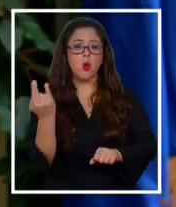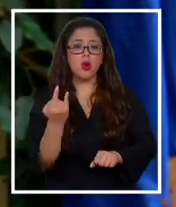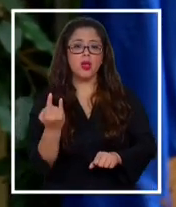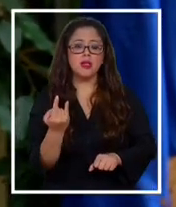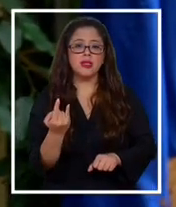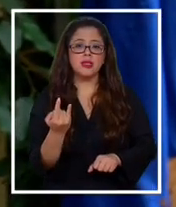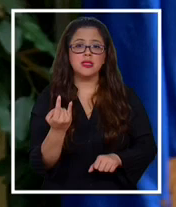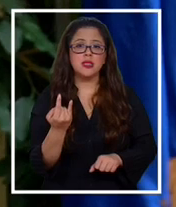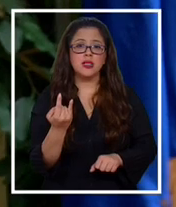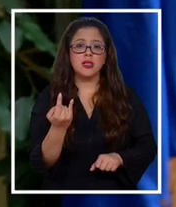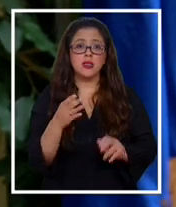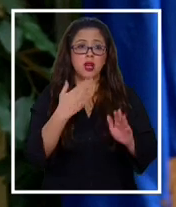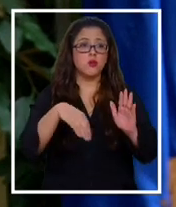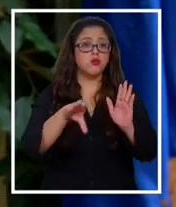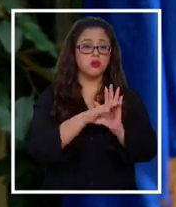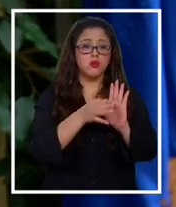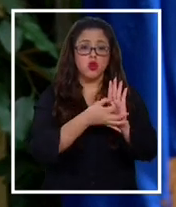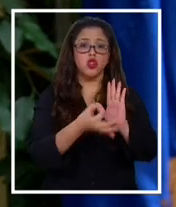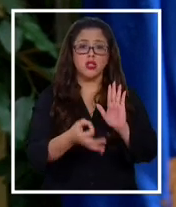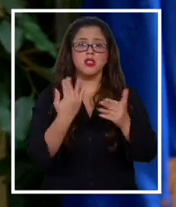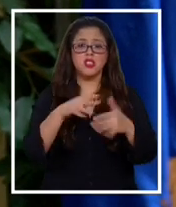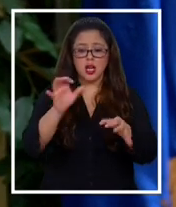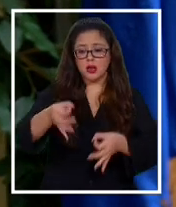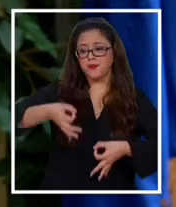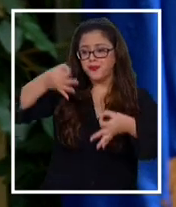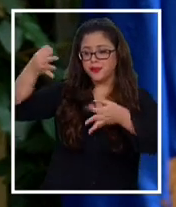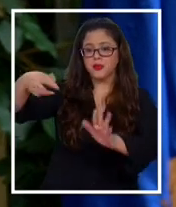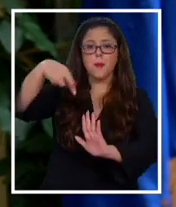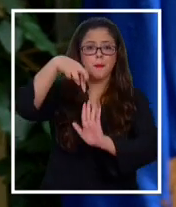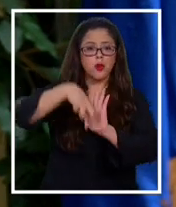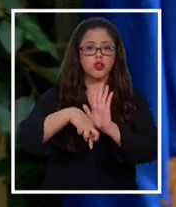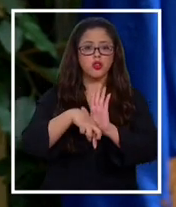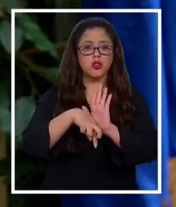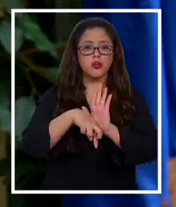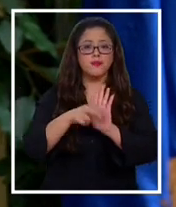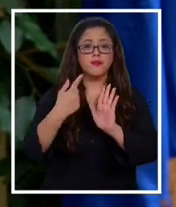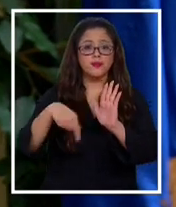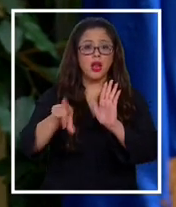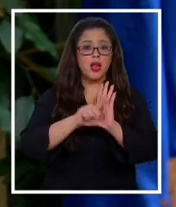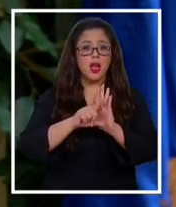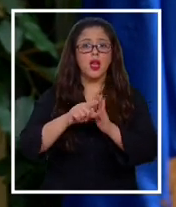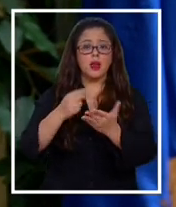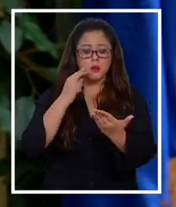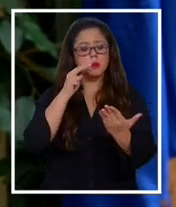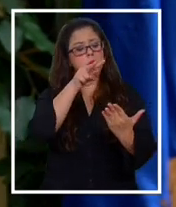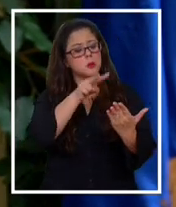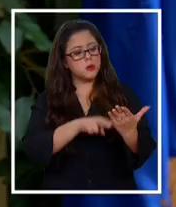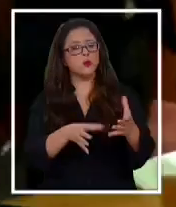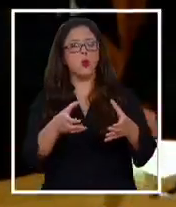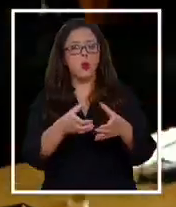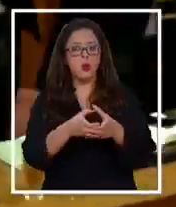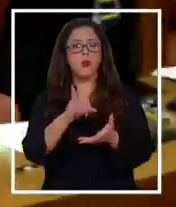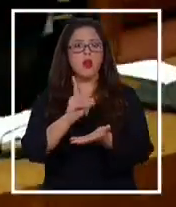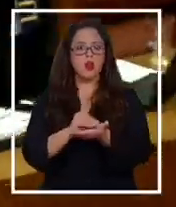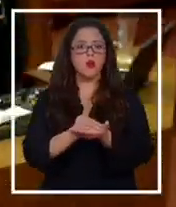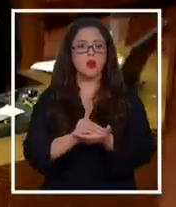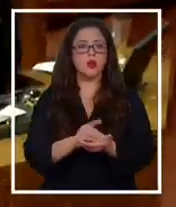las urgencias constitucionales lo establecen. Hemos despachado los proyectos de ley que nos han presentado en la Cámara de Diputados.